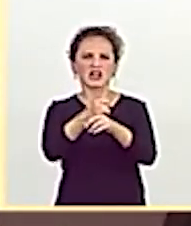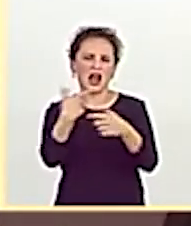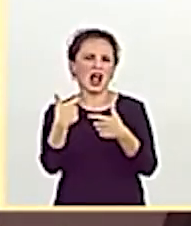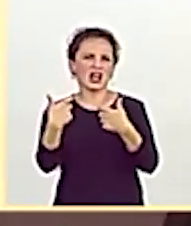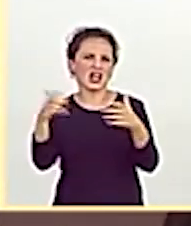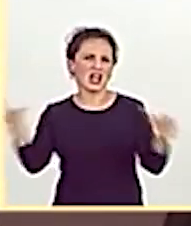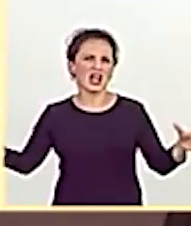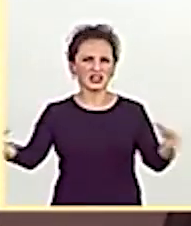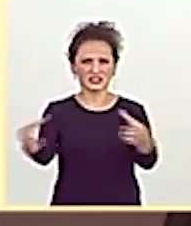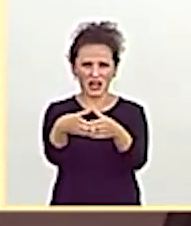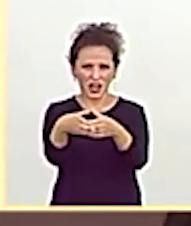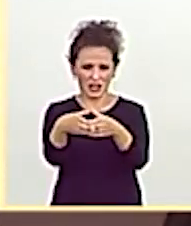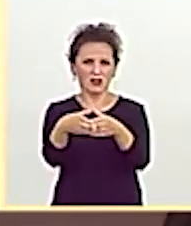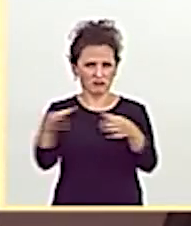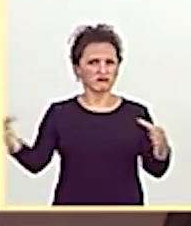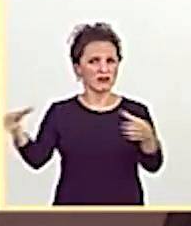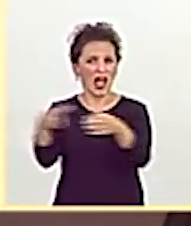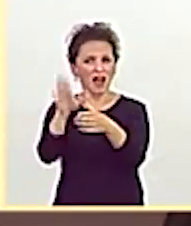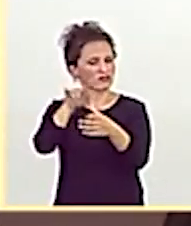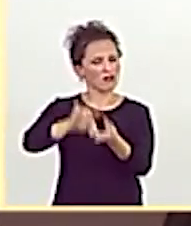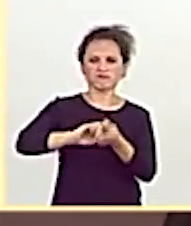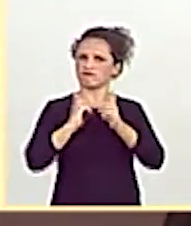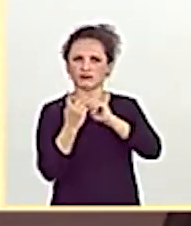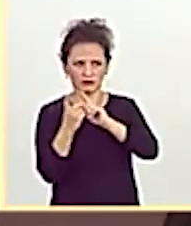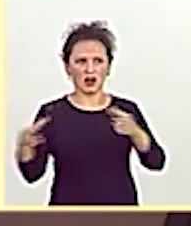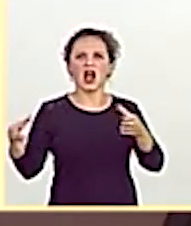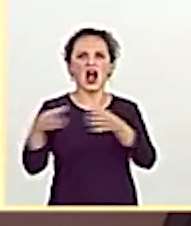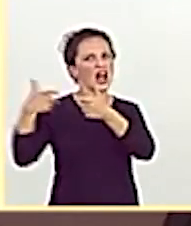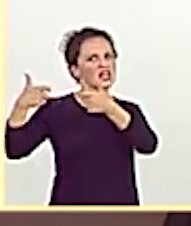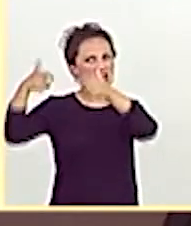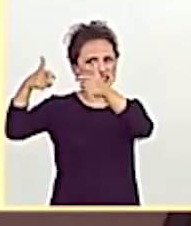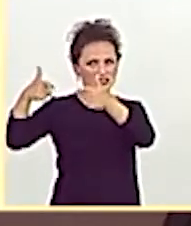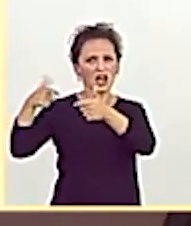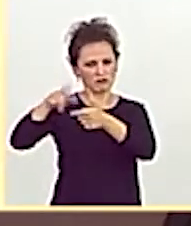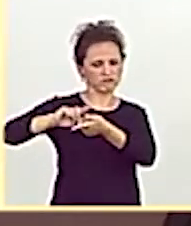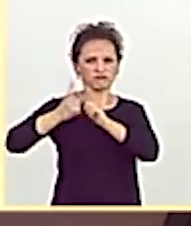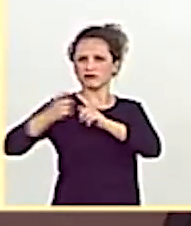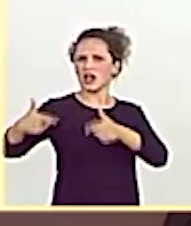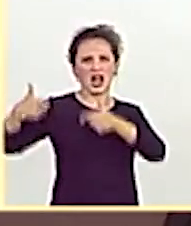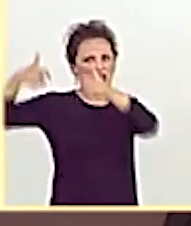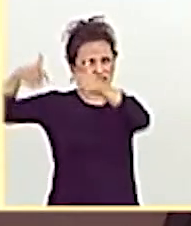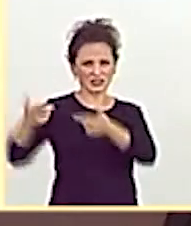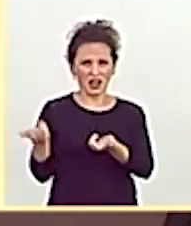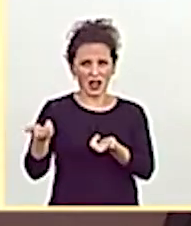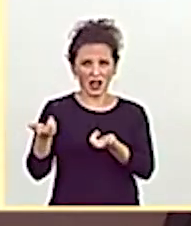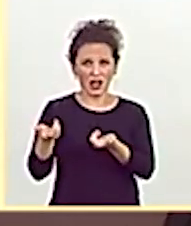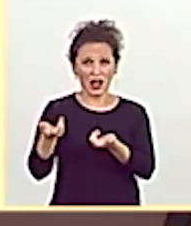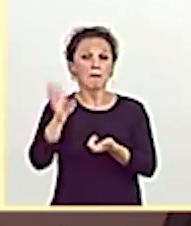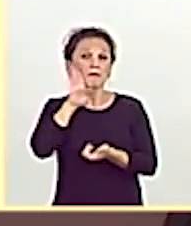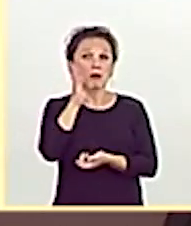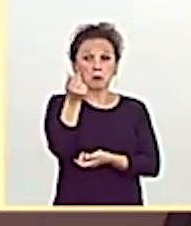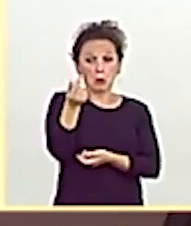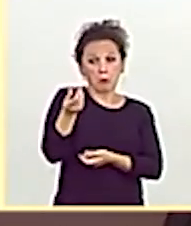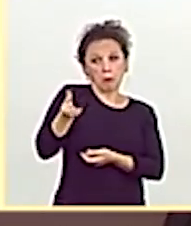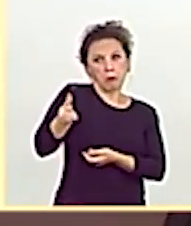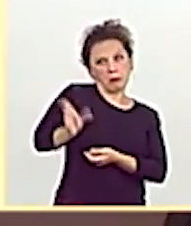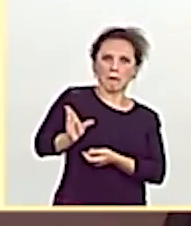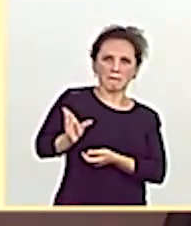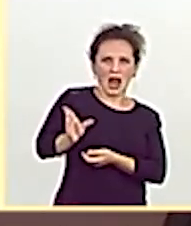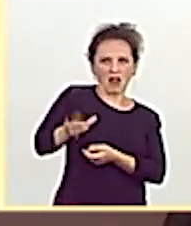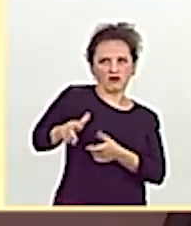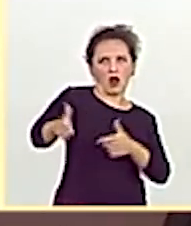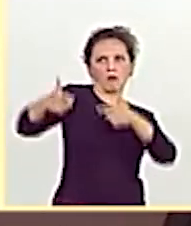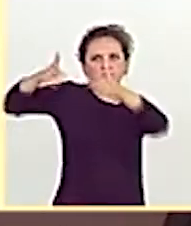la casta más cascosa. Hay que ver lo que un poco de pasta basta para ser